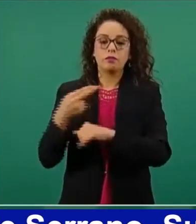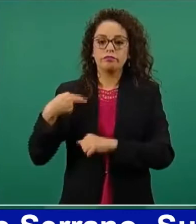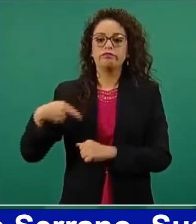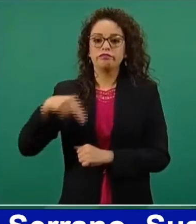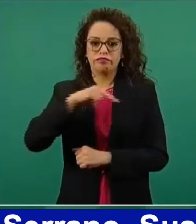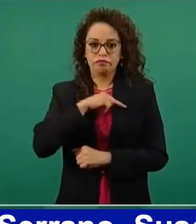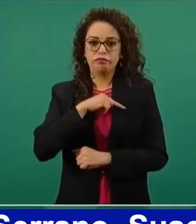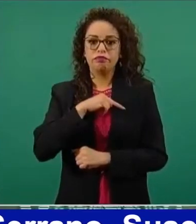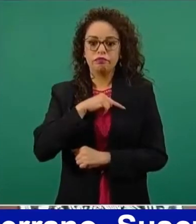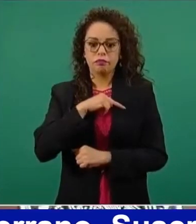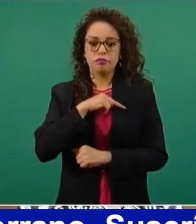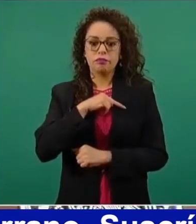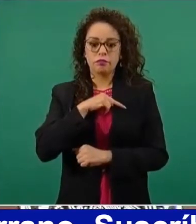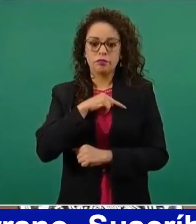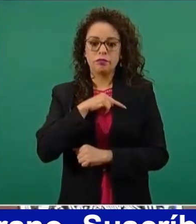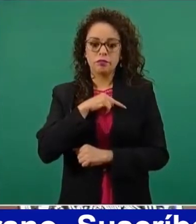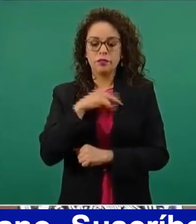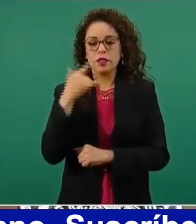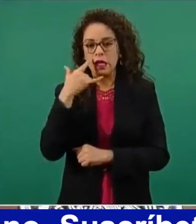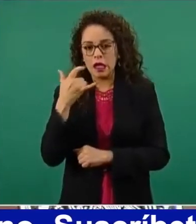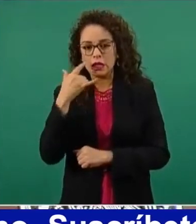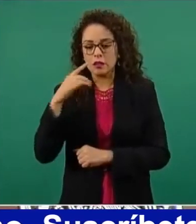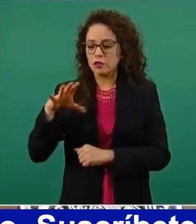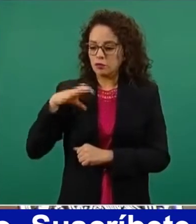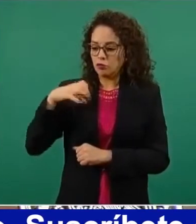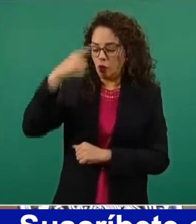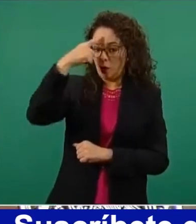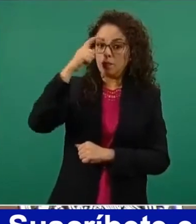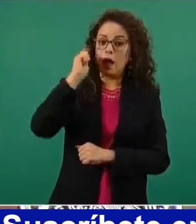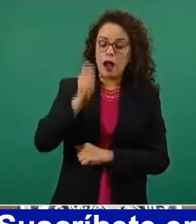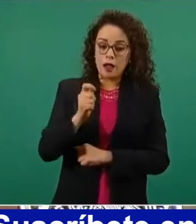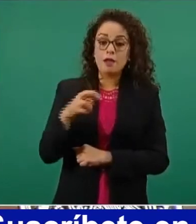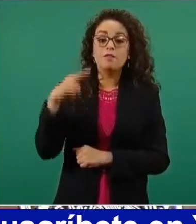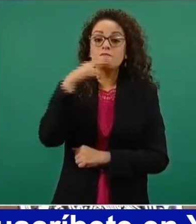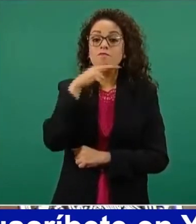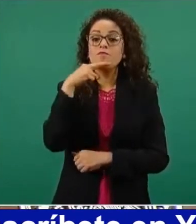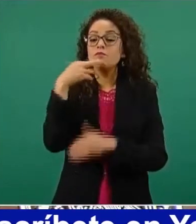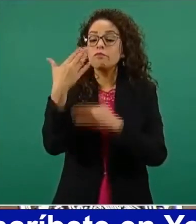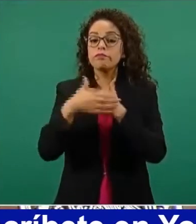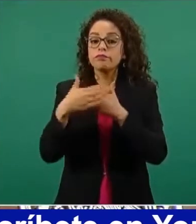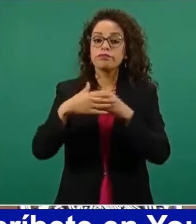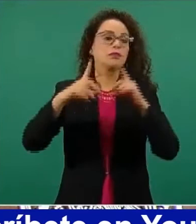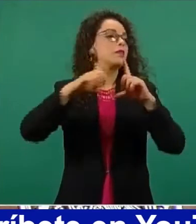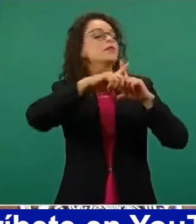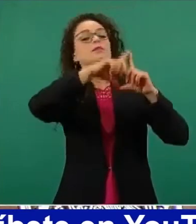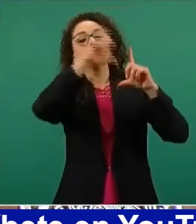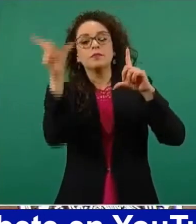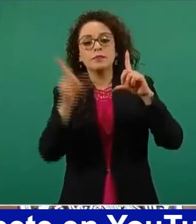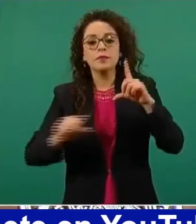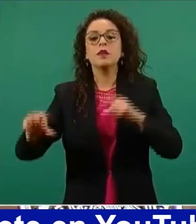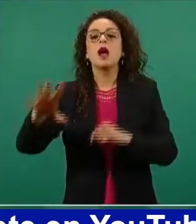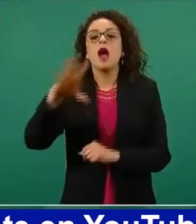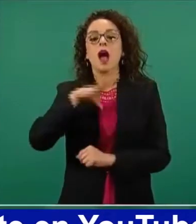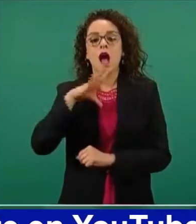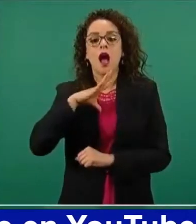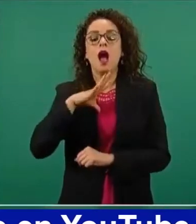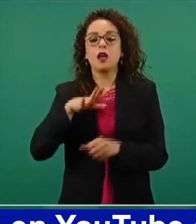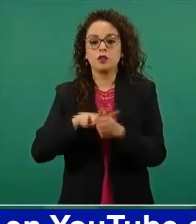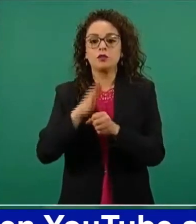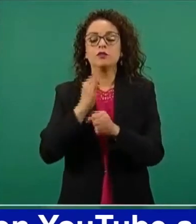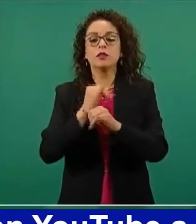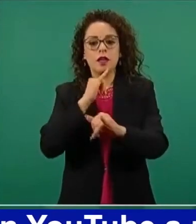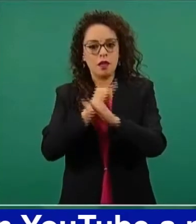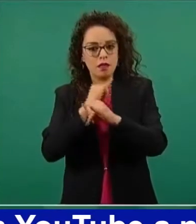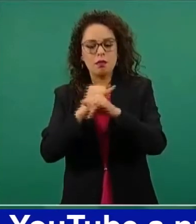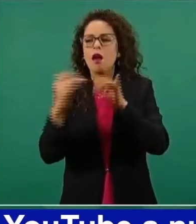tengamos conectividad en todo el país. Entonces, ayer llevé